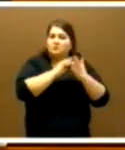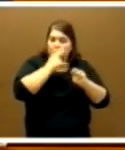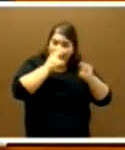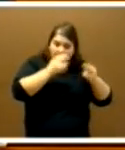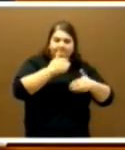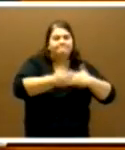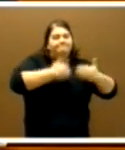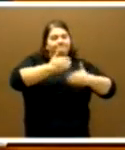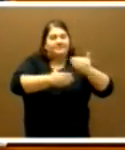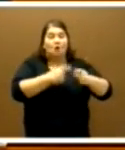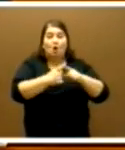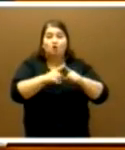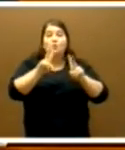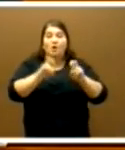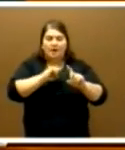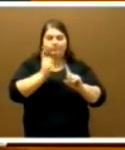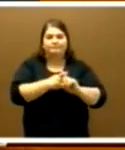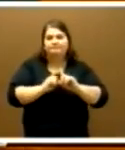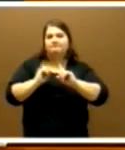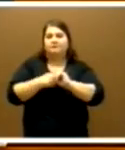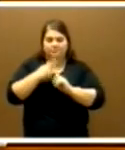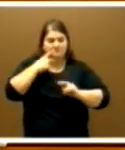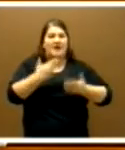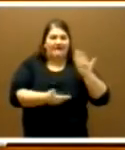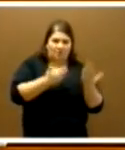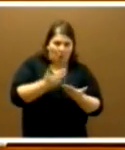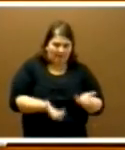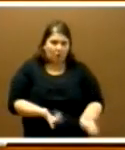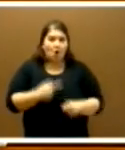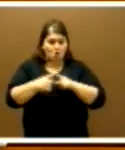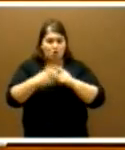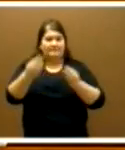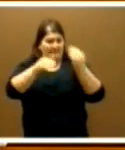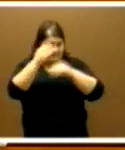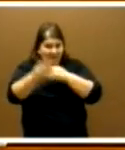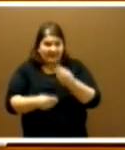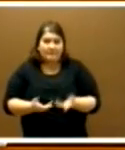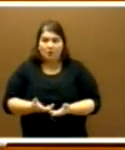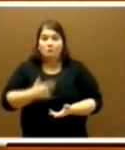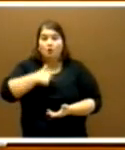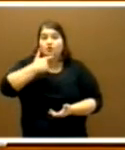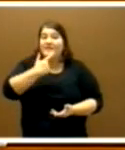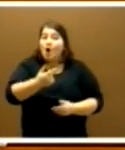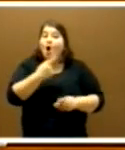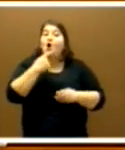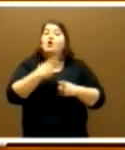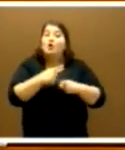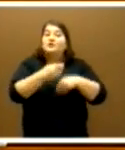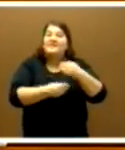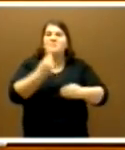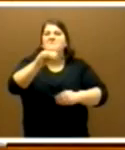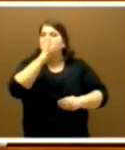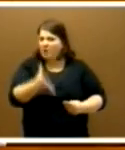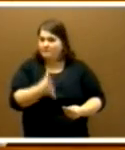viendo cosas nuevas, vamos evaluando las cosas que se han hecho, vamos haciendo más cosas, porque digo vamos haciendo más cosas, porque en